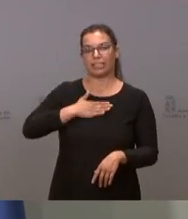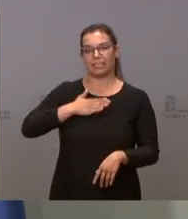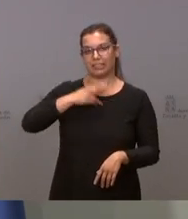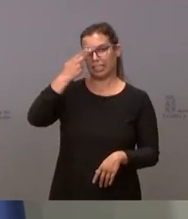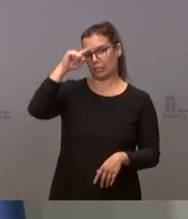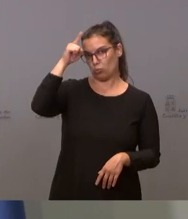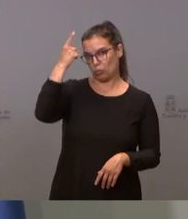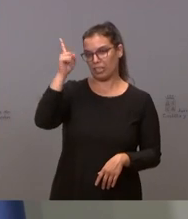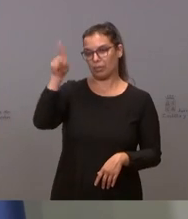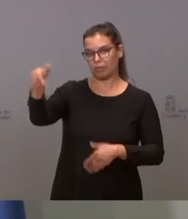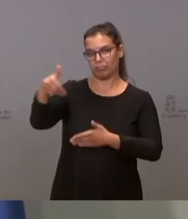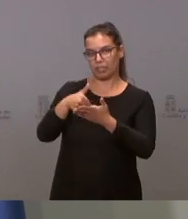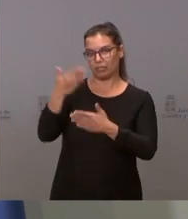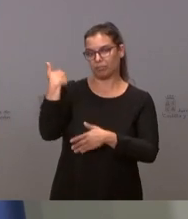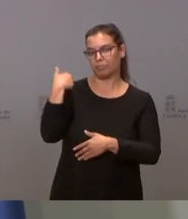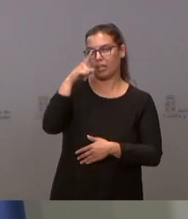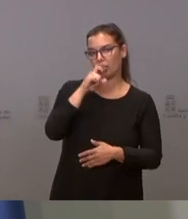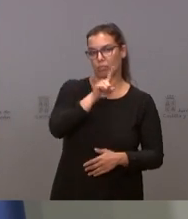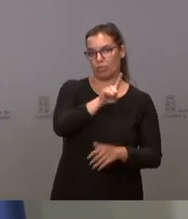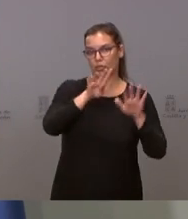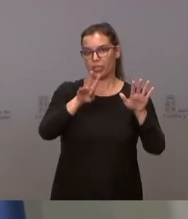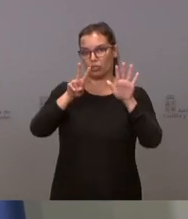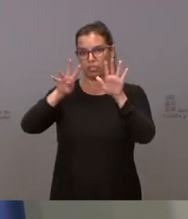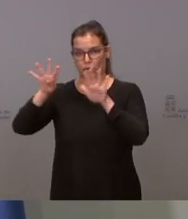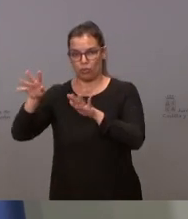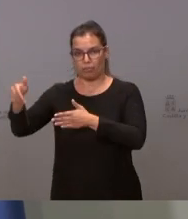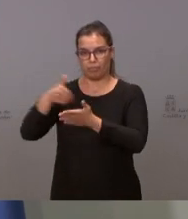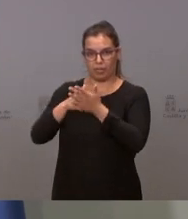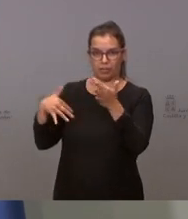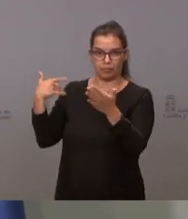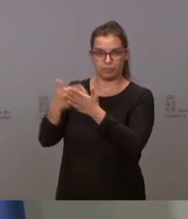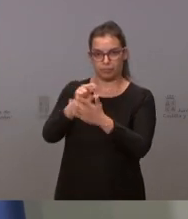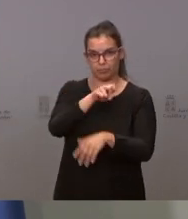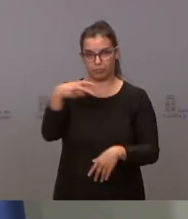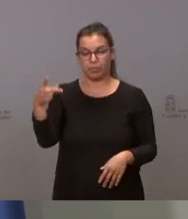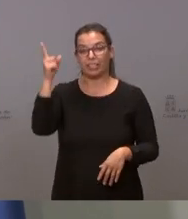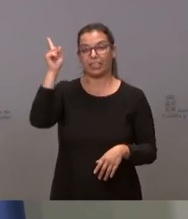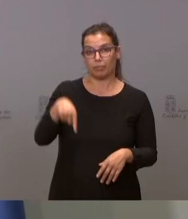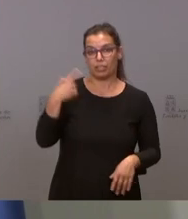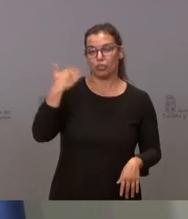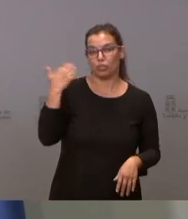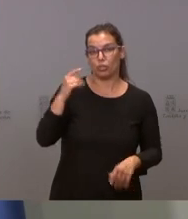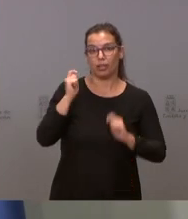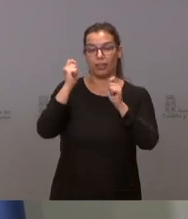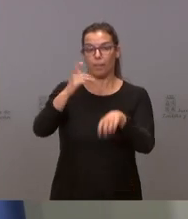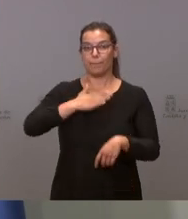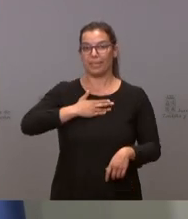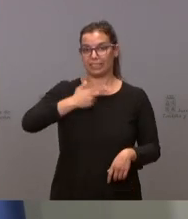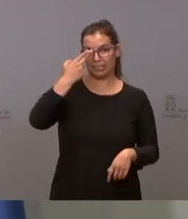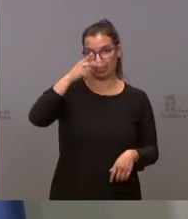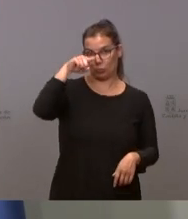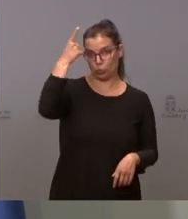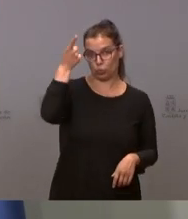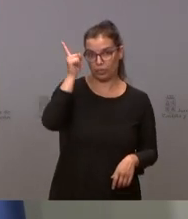expediente en COADO en 1979. Y también en Soria se declara bien de interés